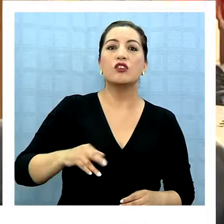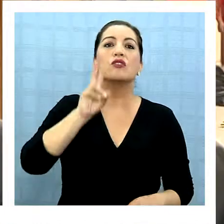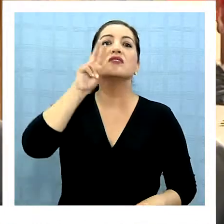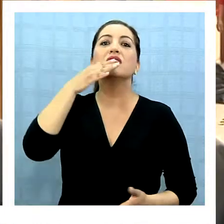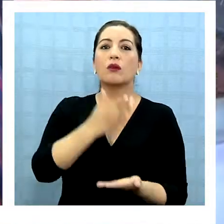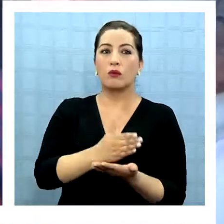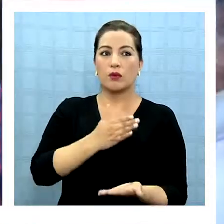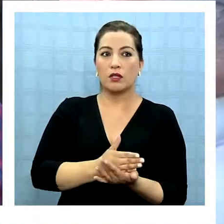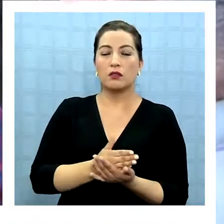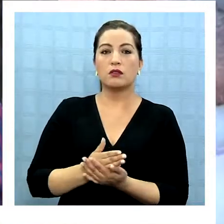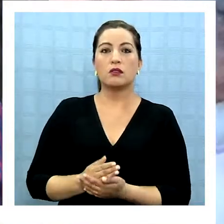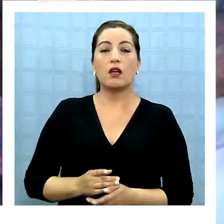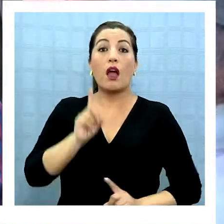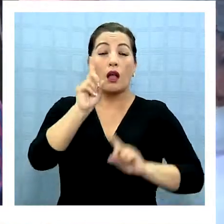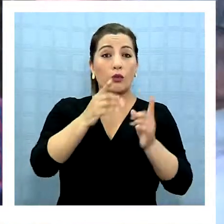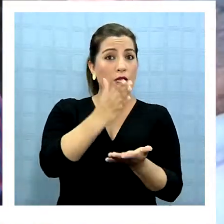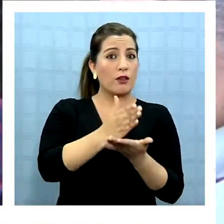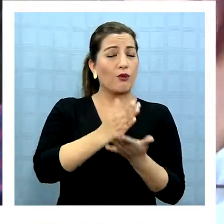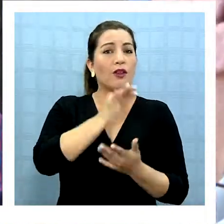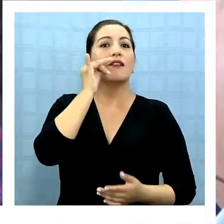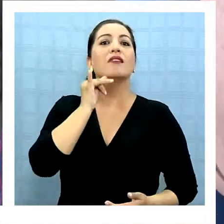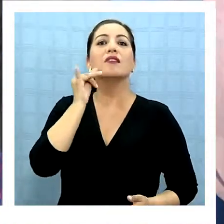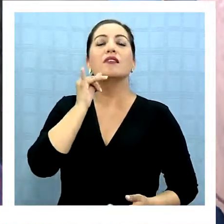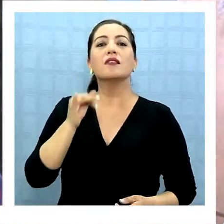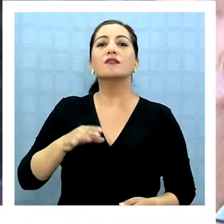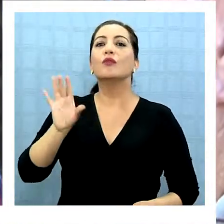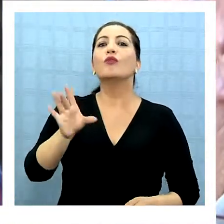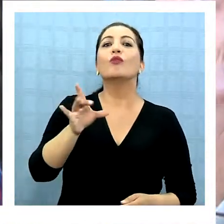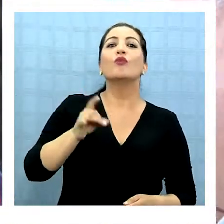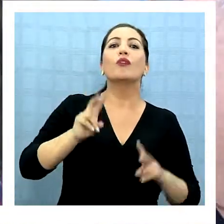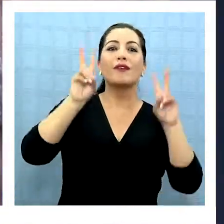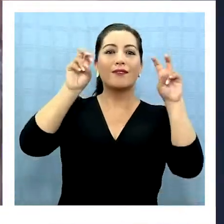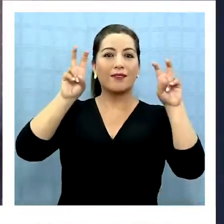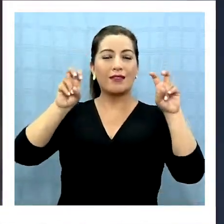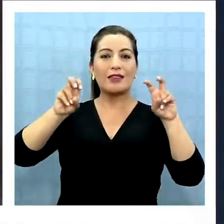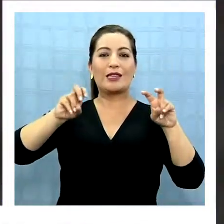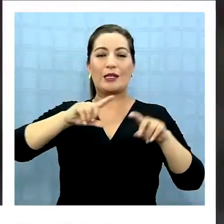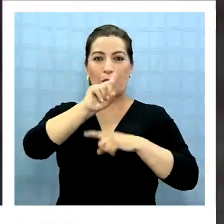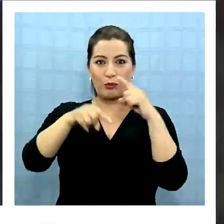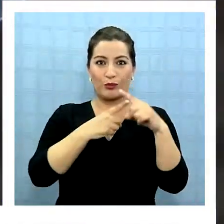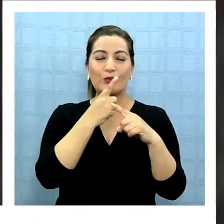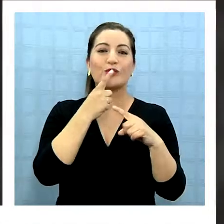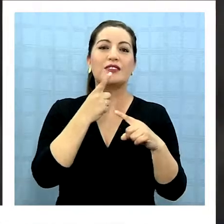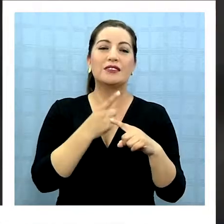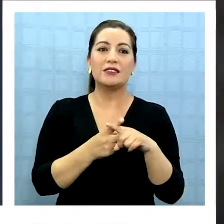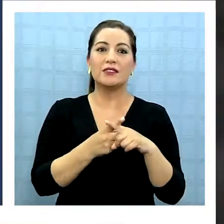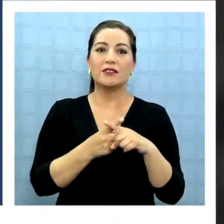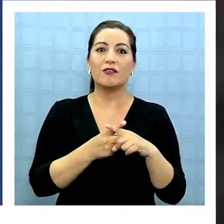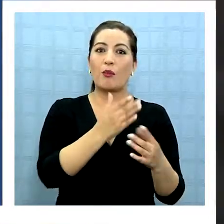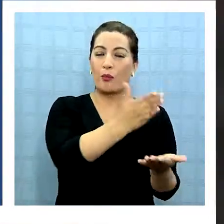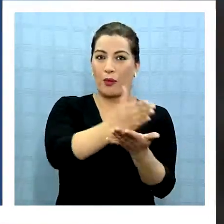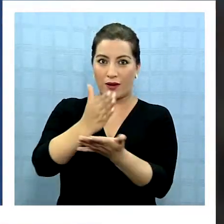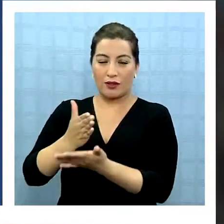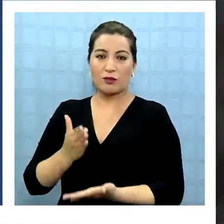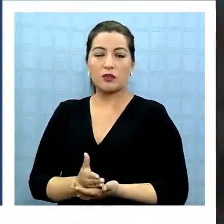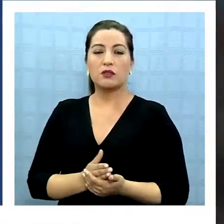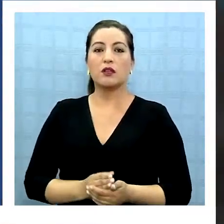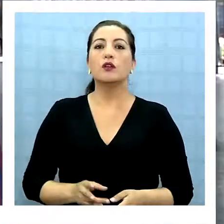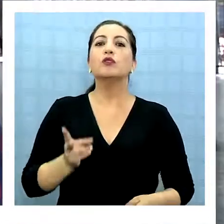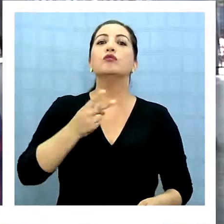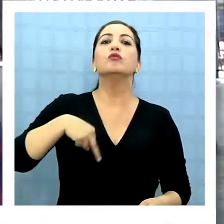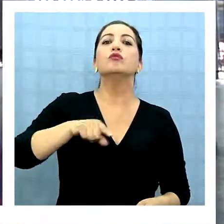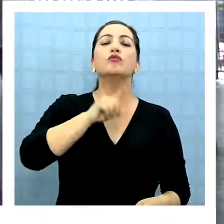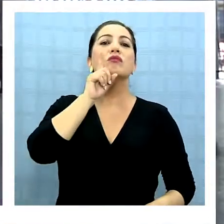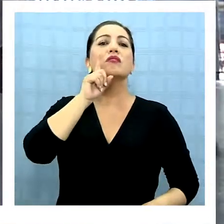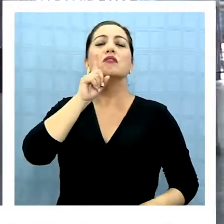queden sin colegios. Establecimientos y quiqueños dan cuenta de lo positivo del sistema de admisión para sus respectivas aulas. Hemos